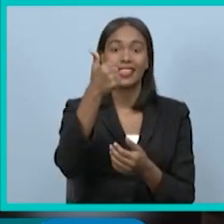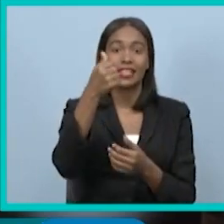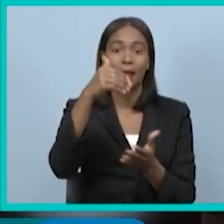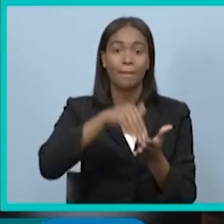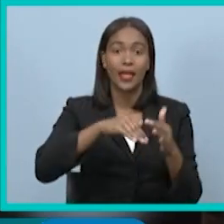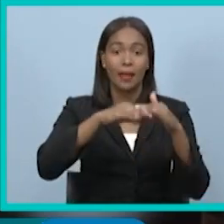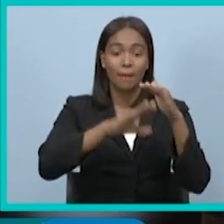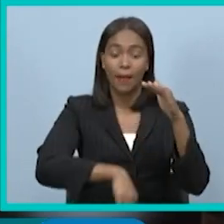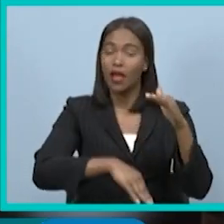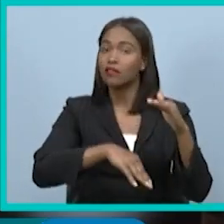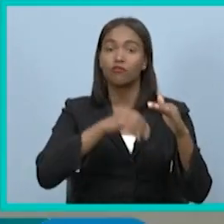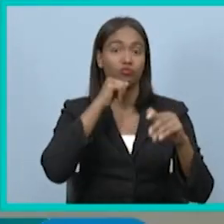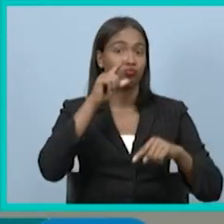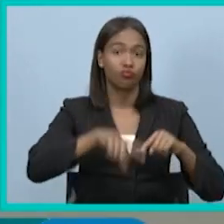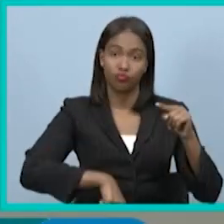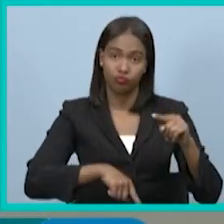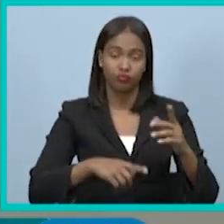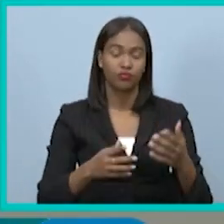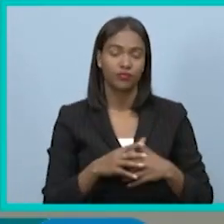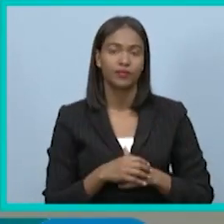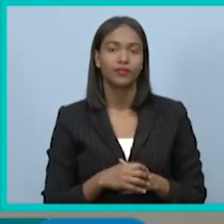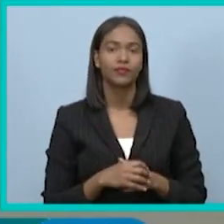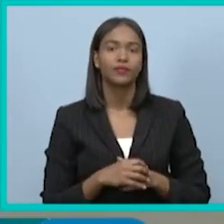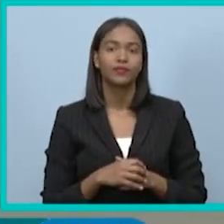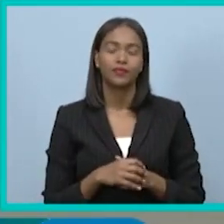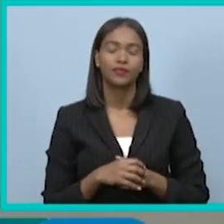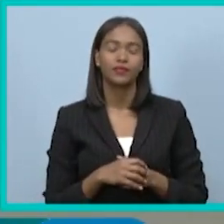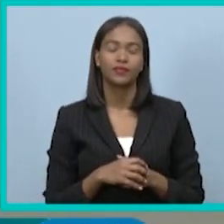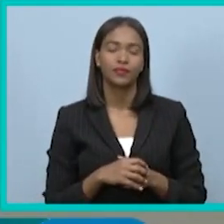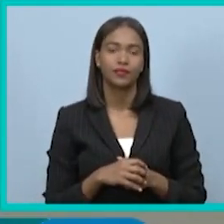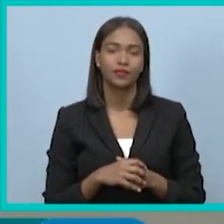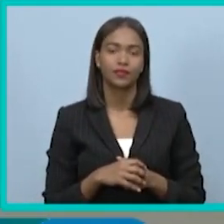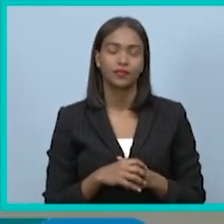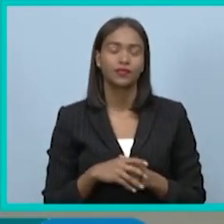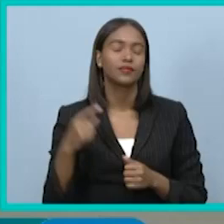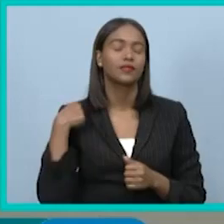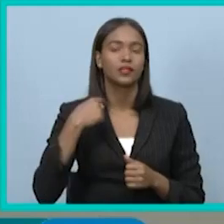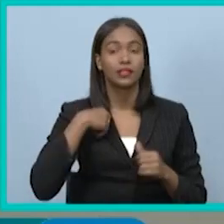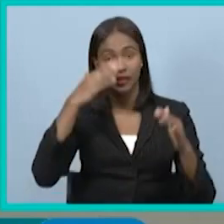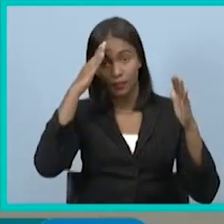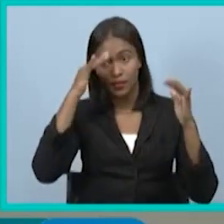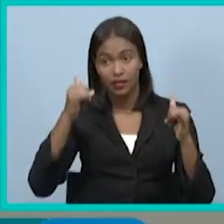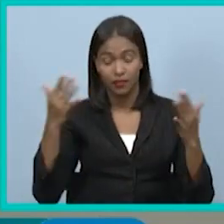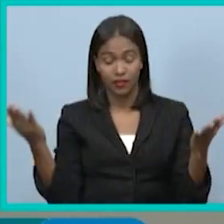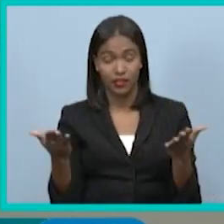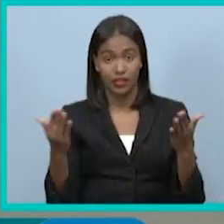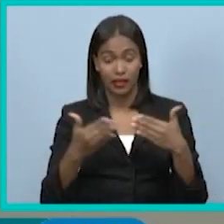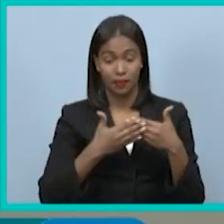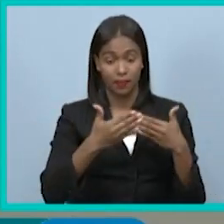beneficios de la ley laboral. ¿Qué esperamos nosotros? Que a partir de ahora,